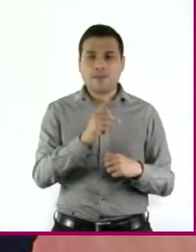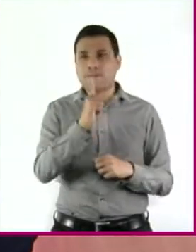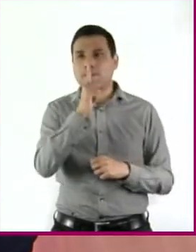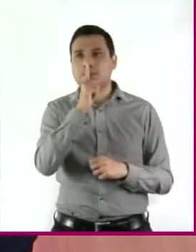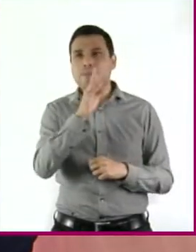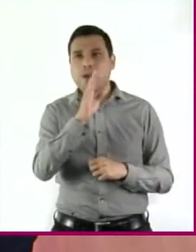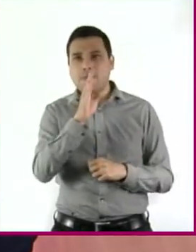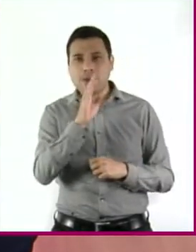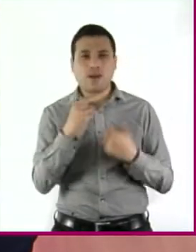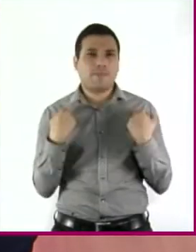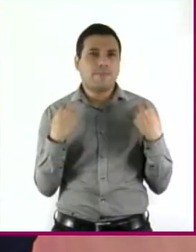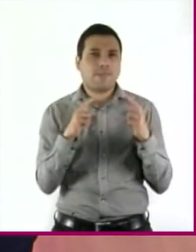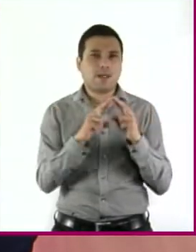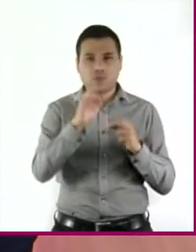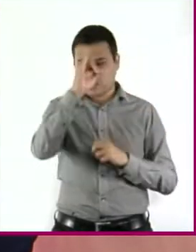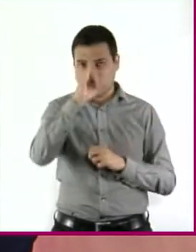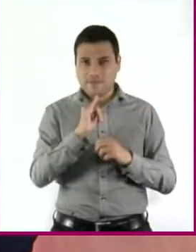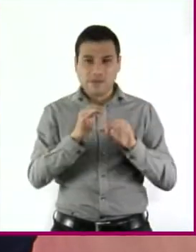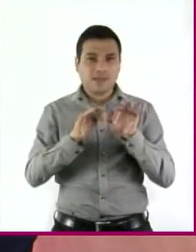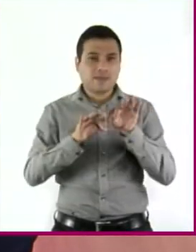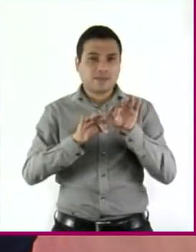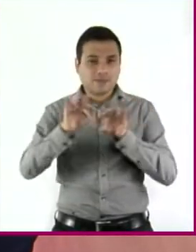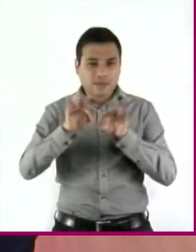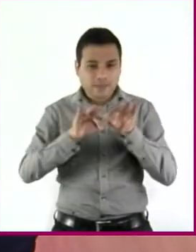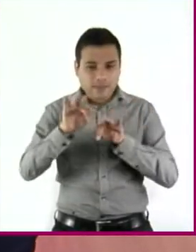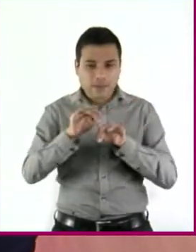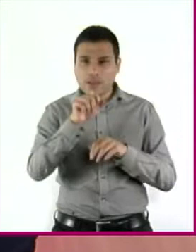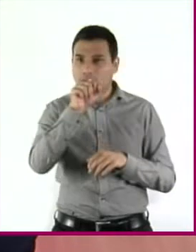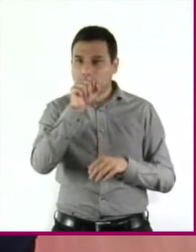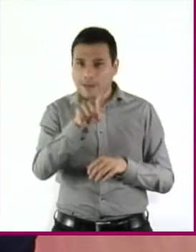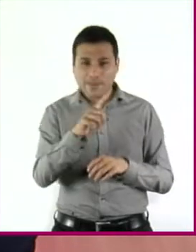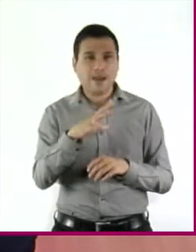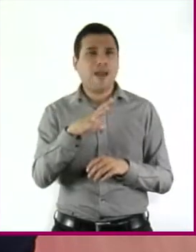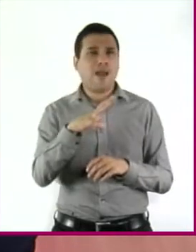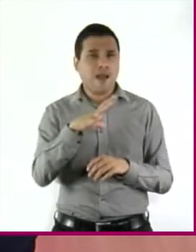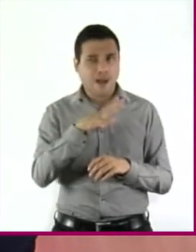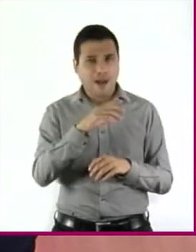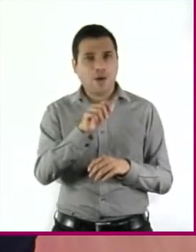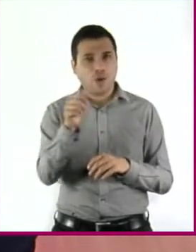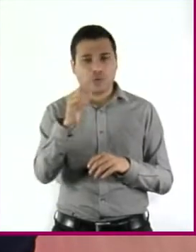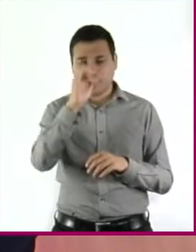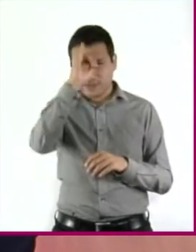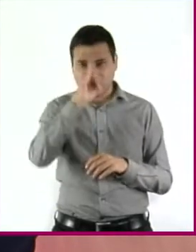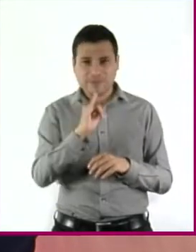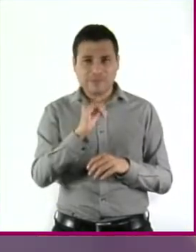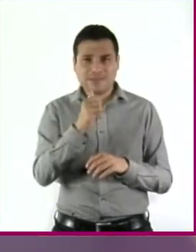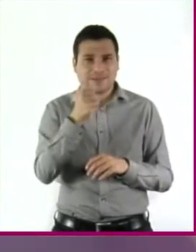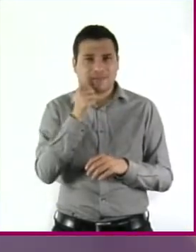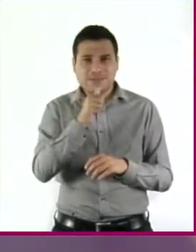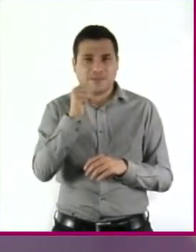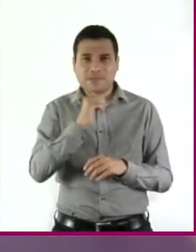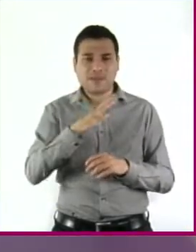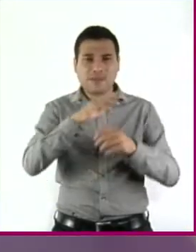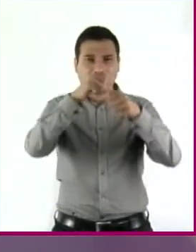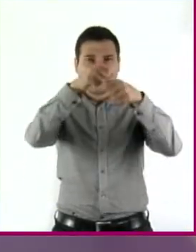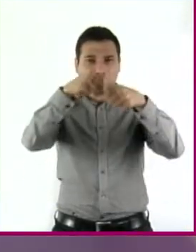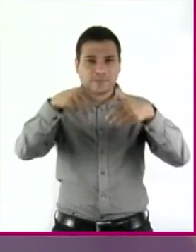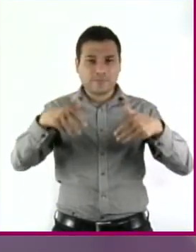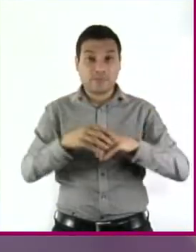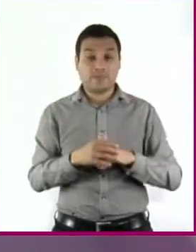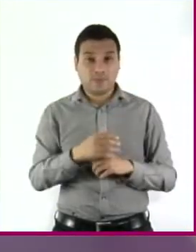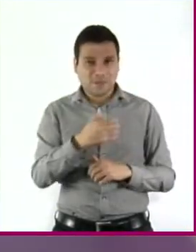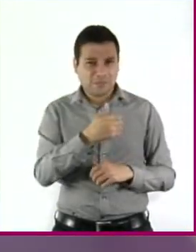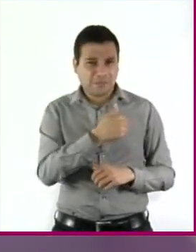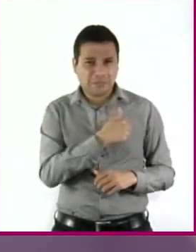jefes de trabajo. Y ellos a su vez rinden cuentas a alguien más. Es una montañita. Los presidentes no le rinden